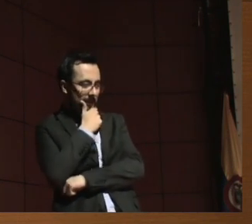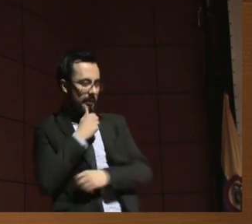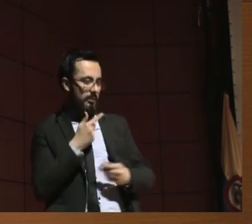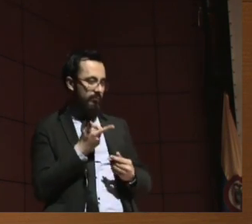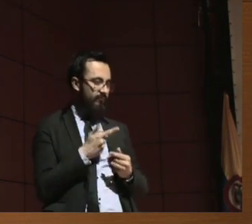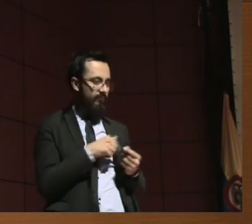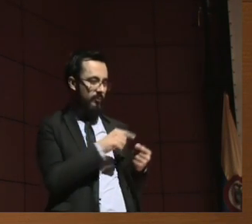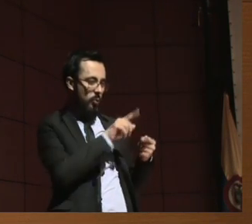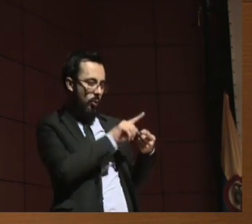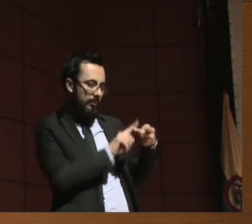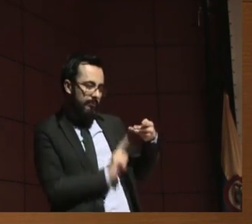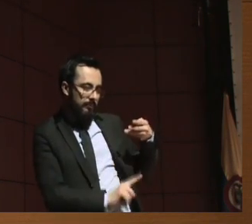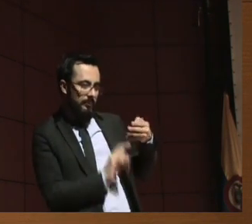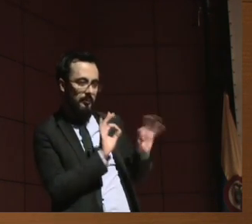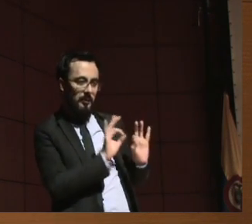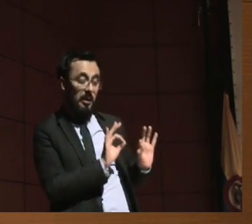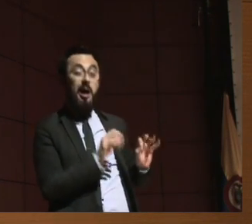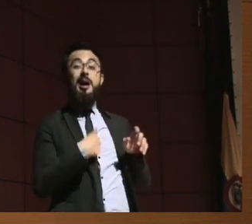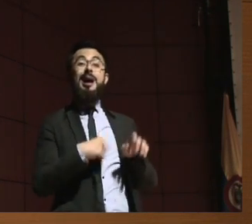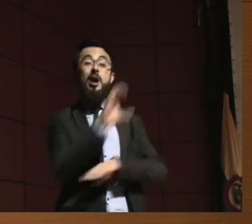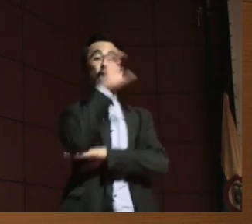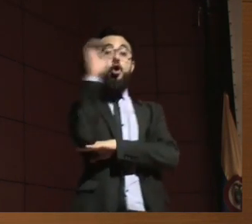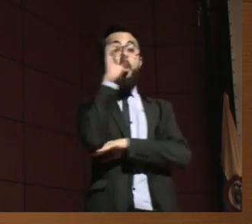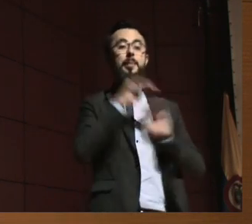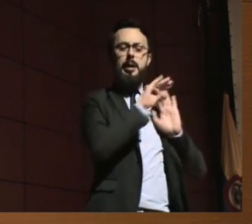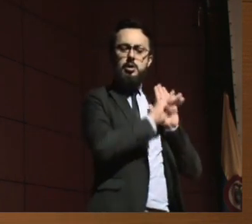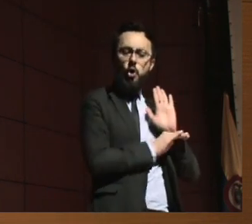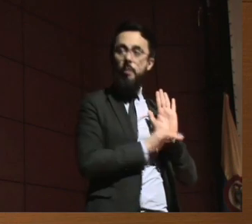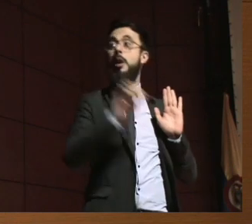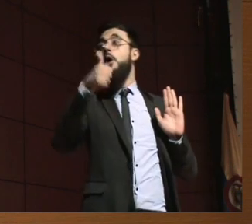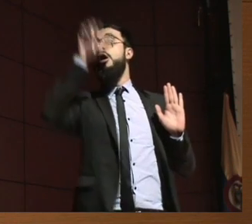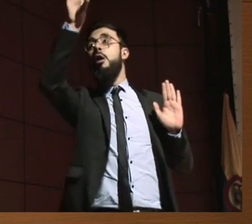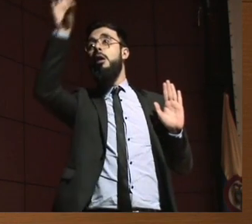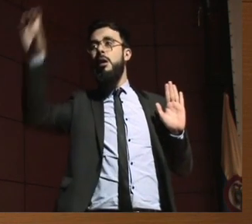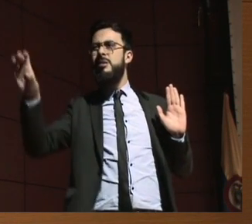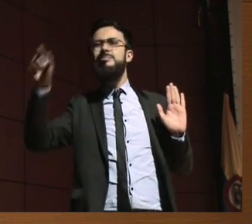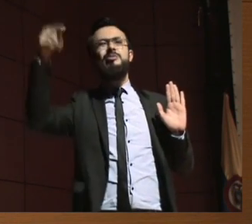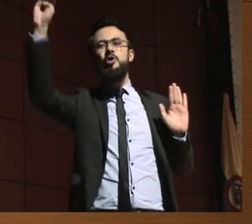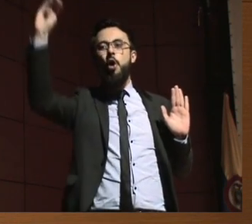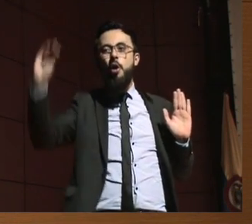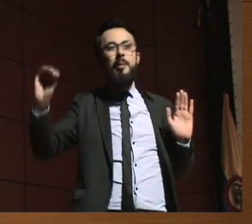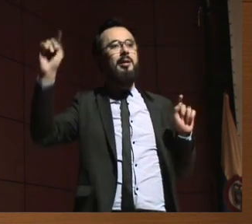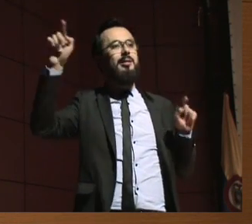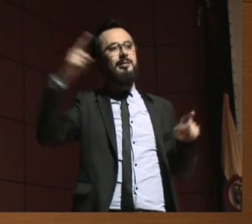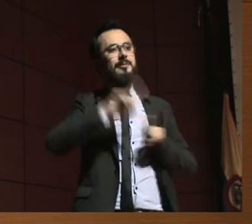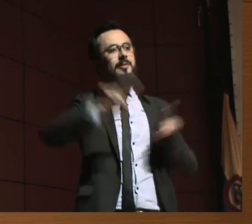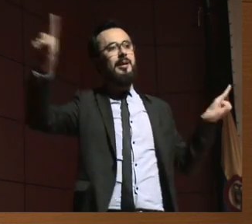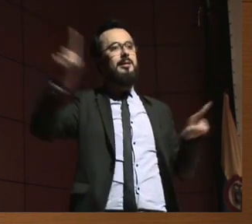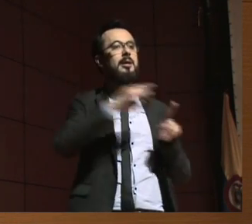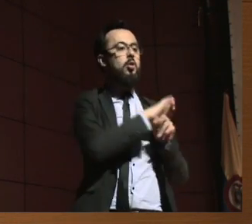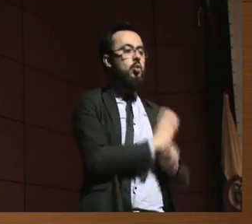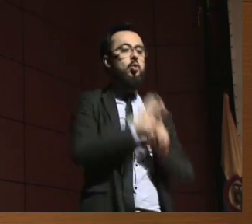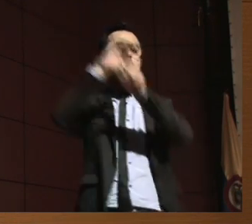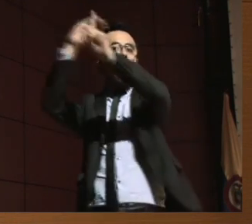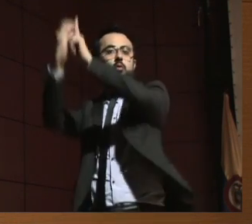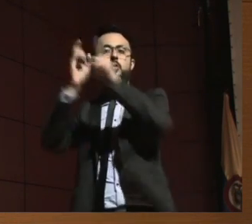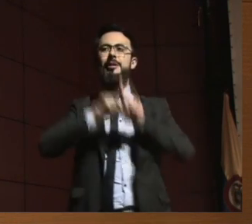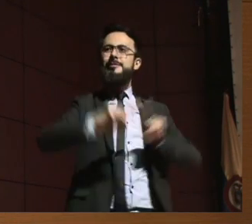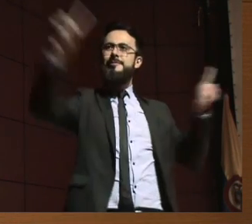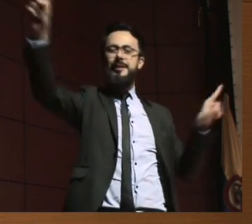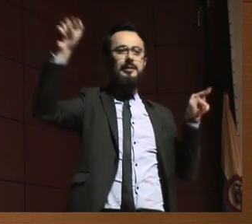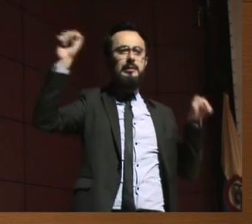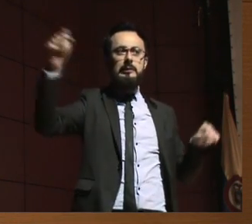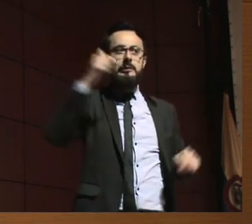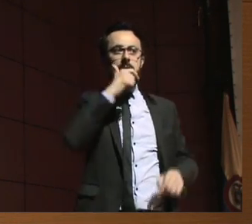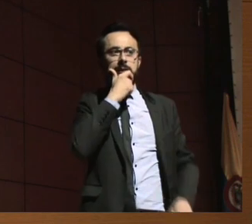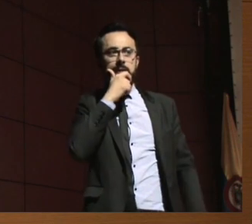este país a otro país, porque ya hablábamos del tema cultural. Entonces, también es muy importante poder hacer la traducción de